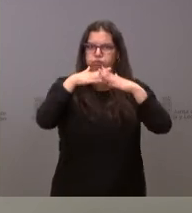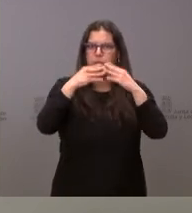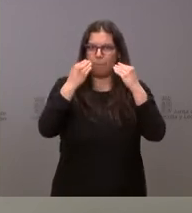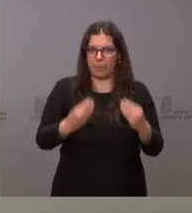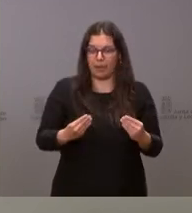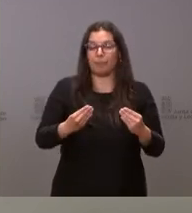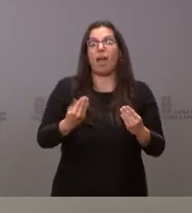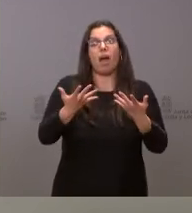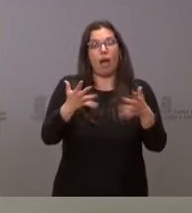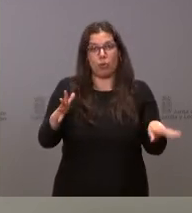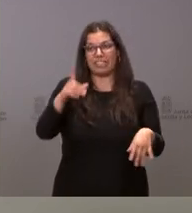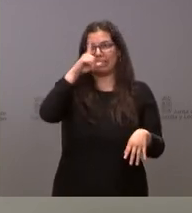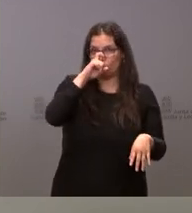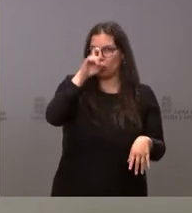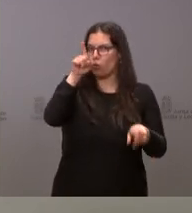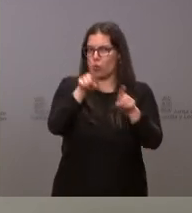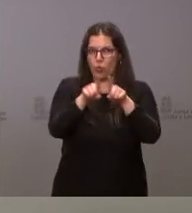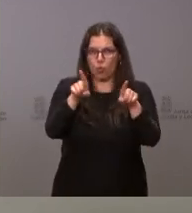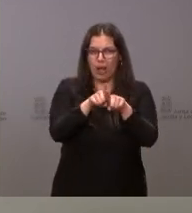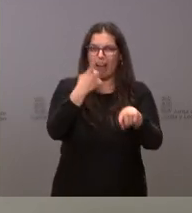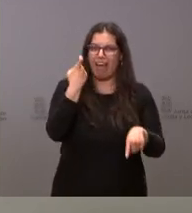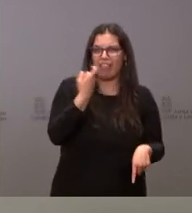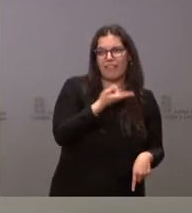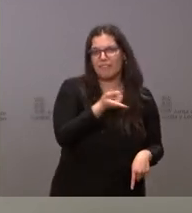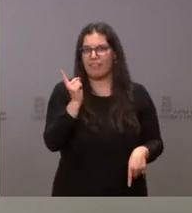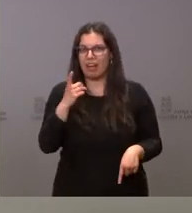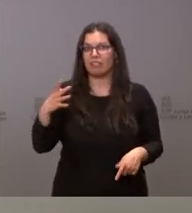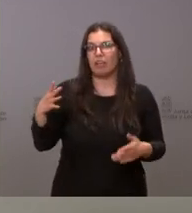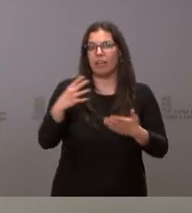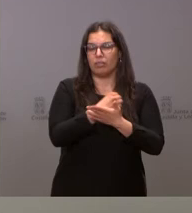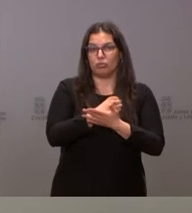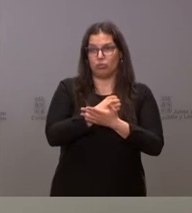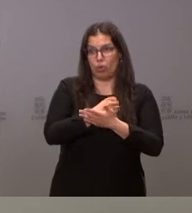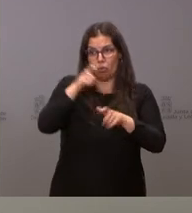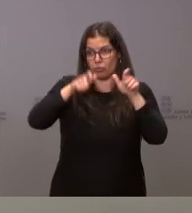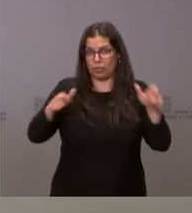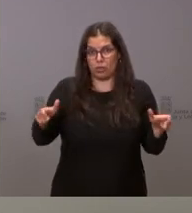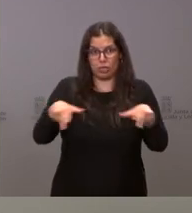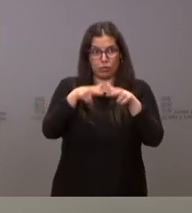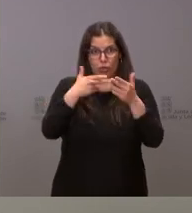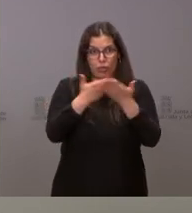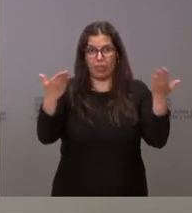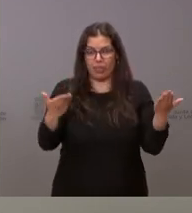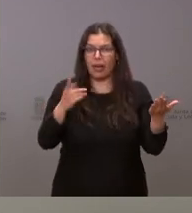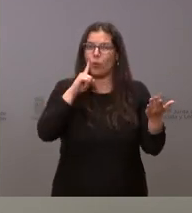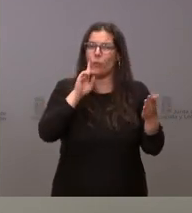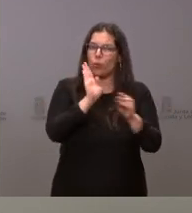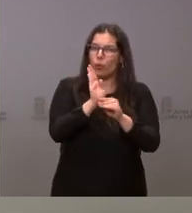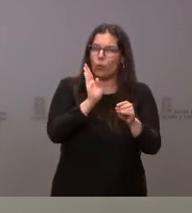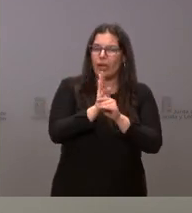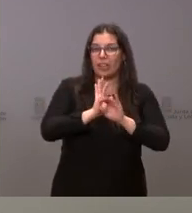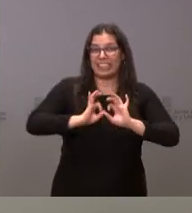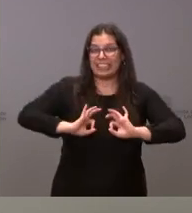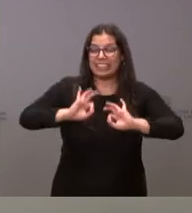no impide recordar una vez más la necesidad de que el conjunto de la población mantenga la prudencia y, muy